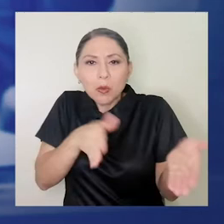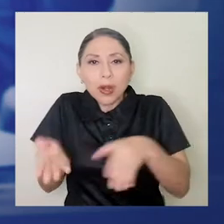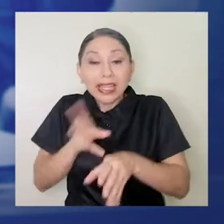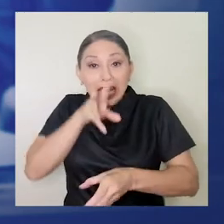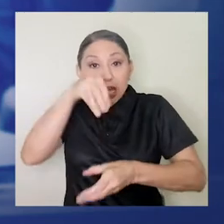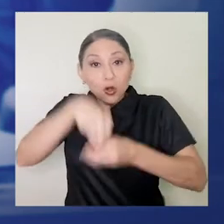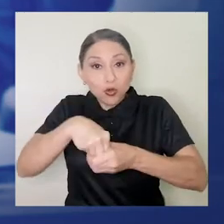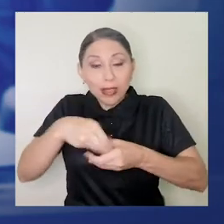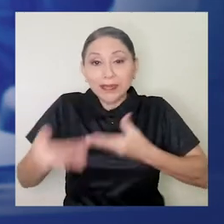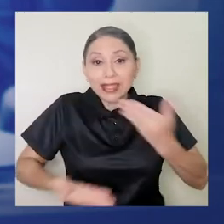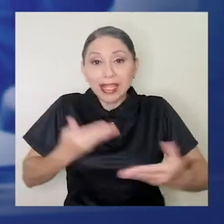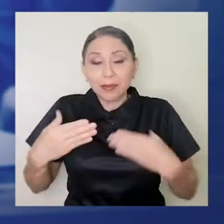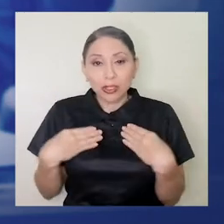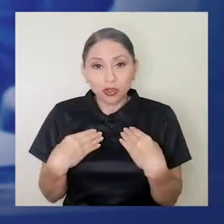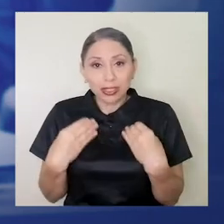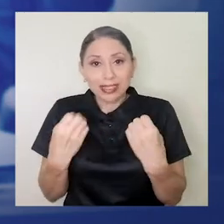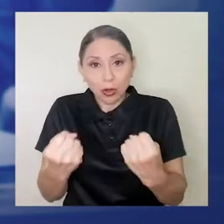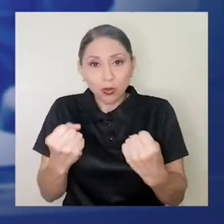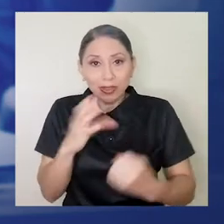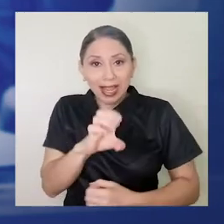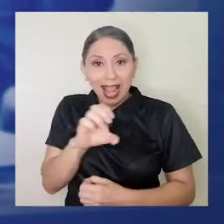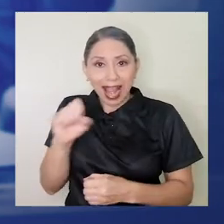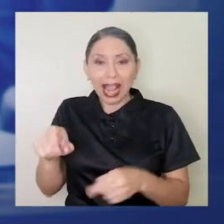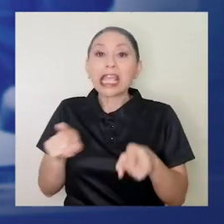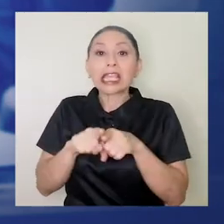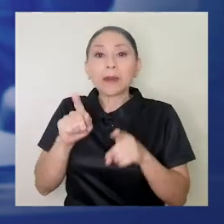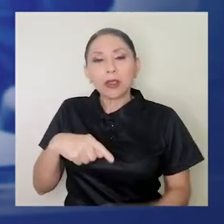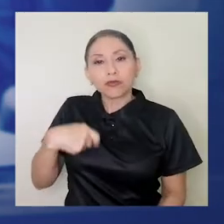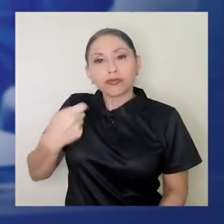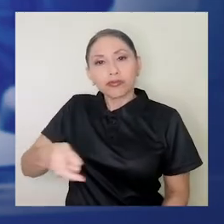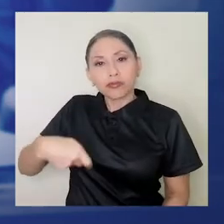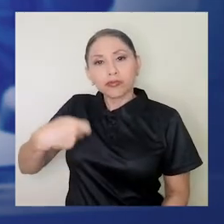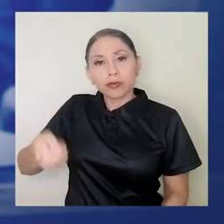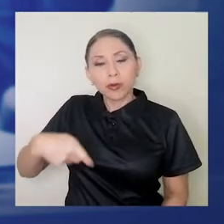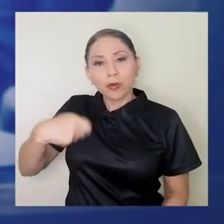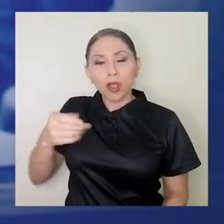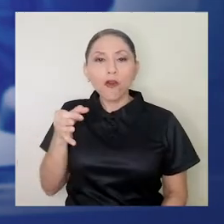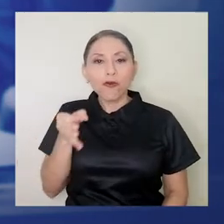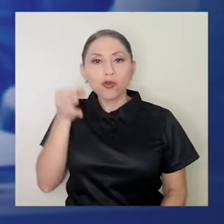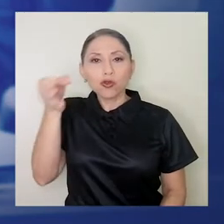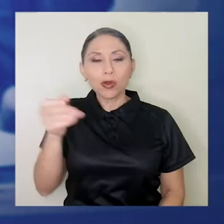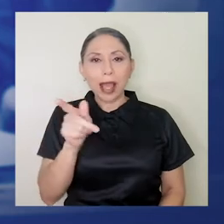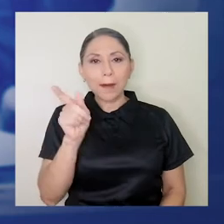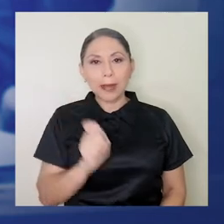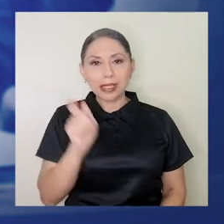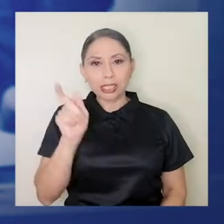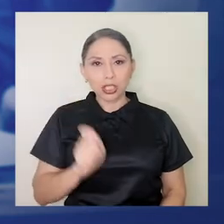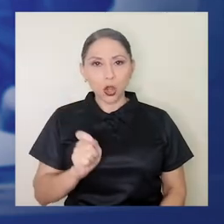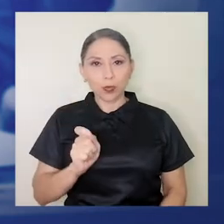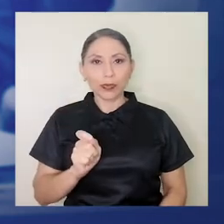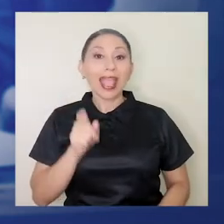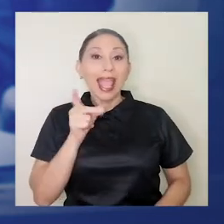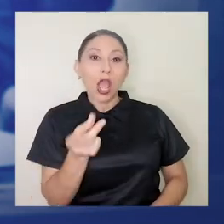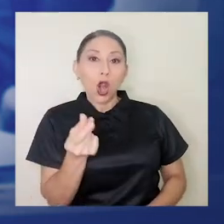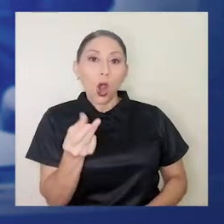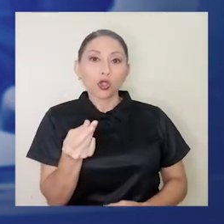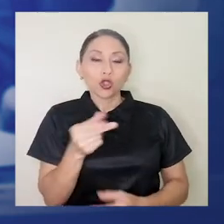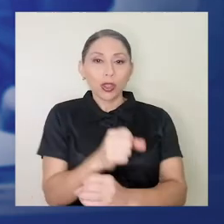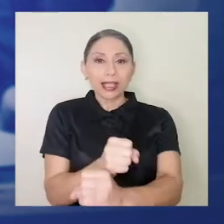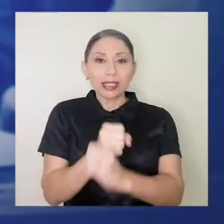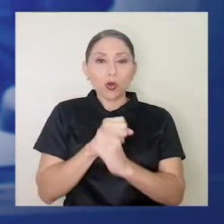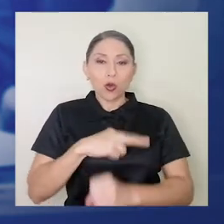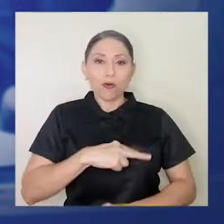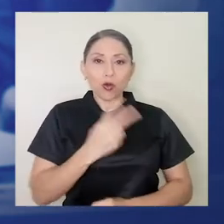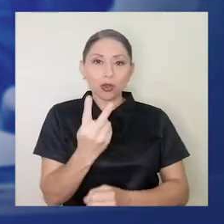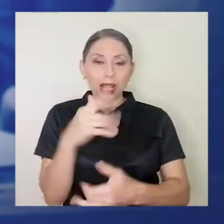acceso a los servicios de salud de la Caja y la cotización para una futura pensión. El costo del seguro voluntario